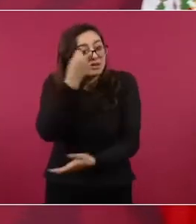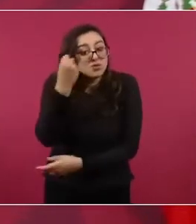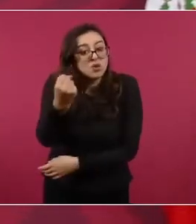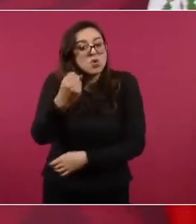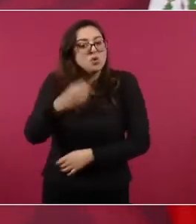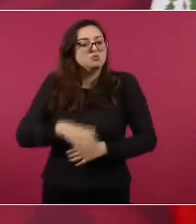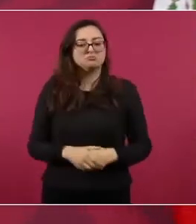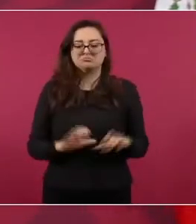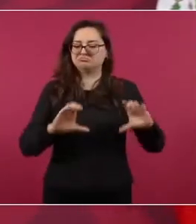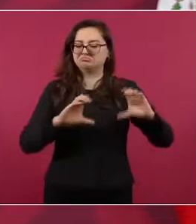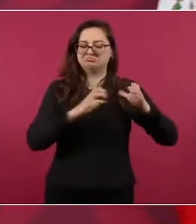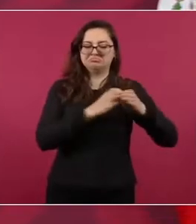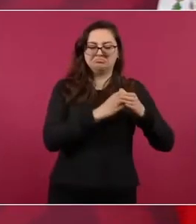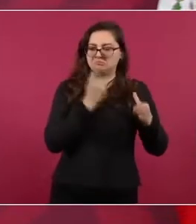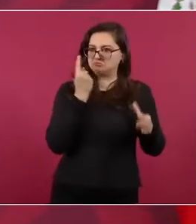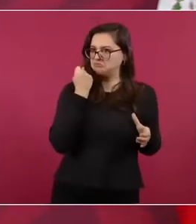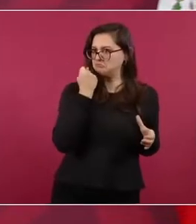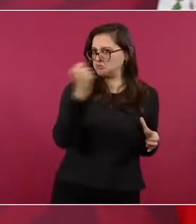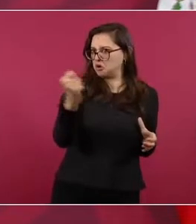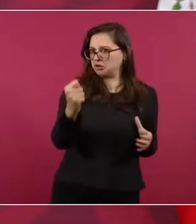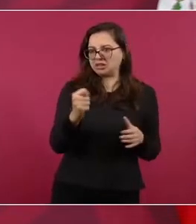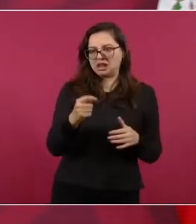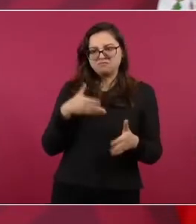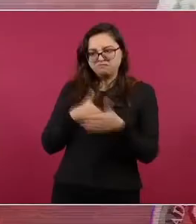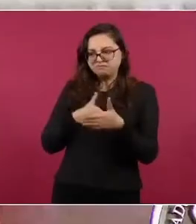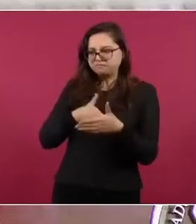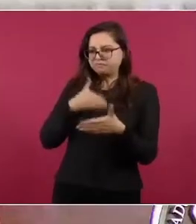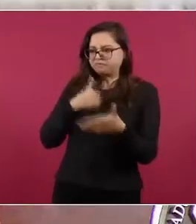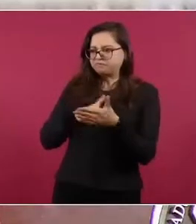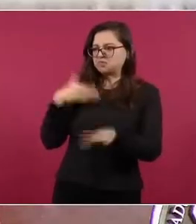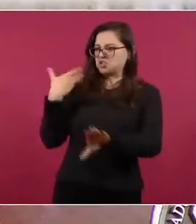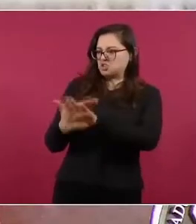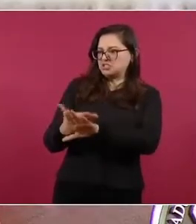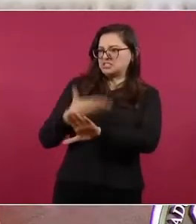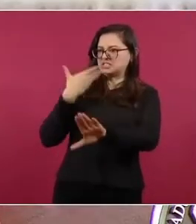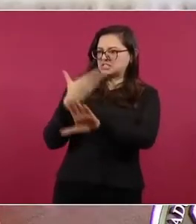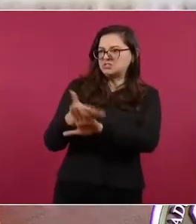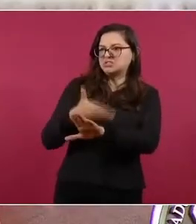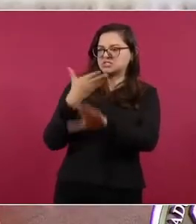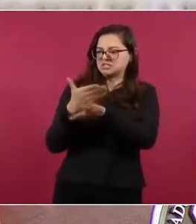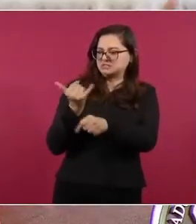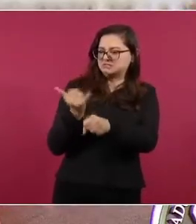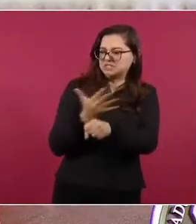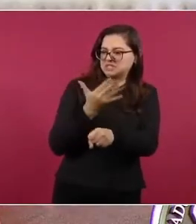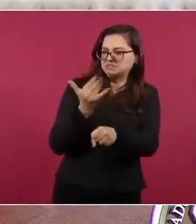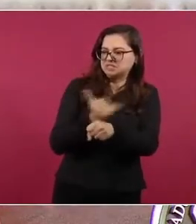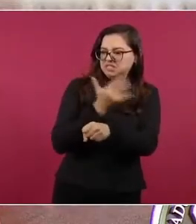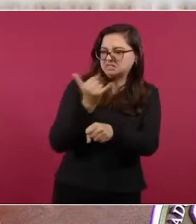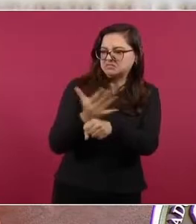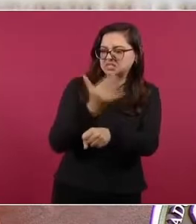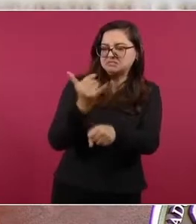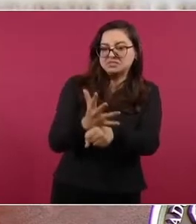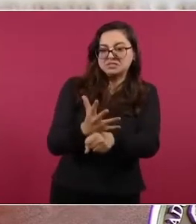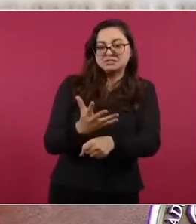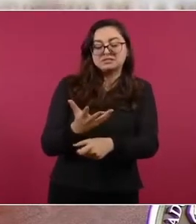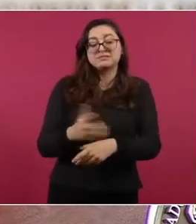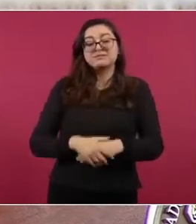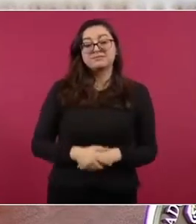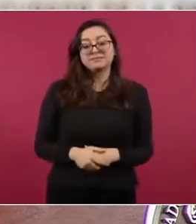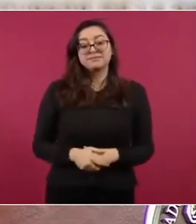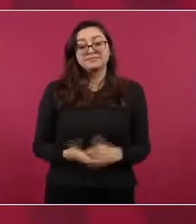como no tenía su